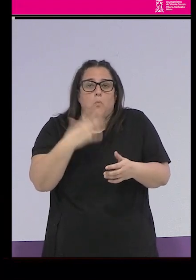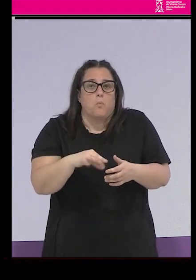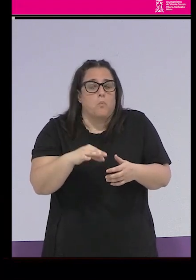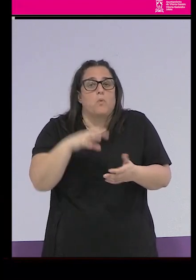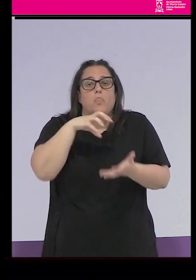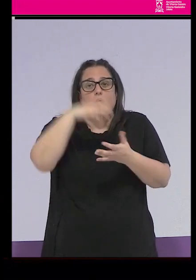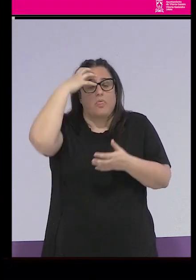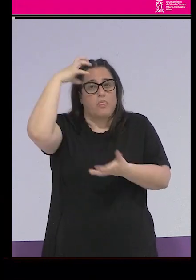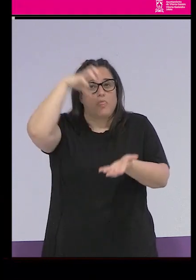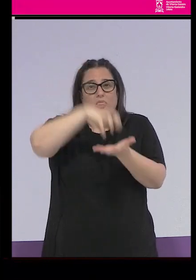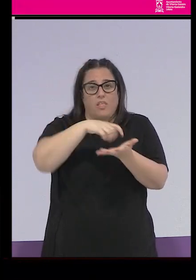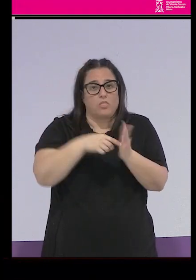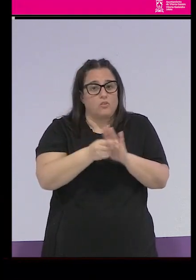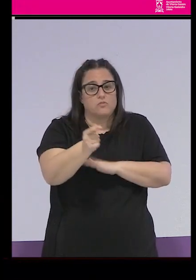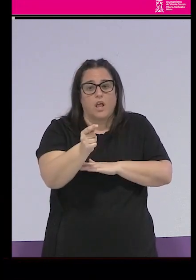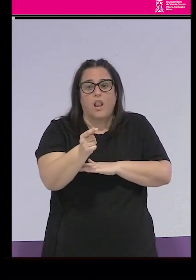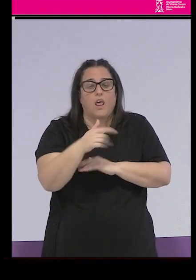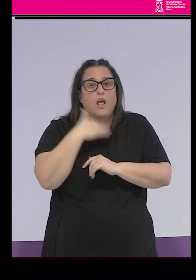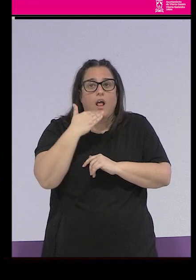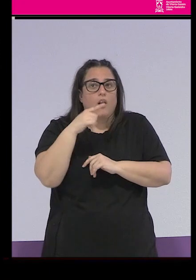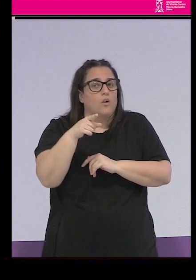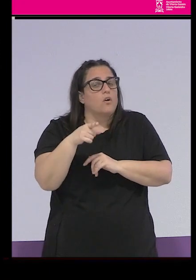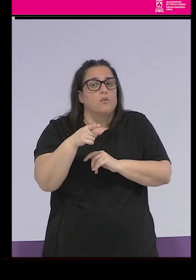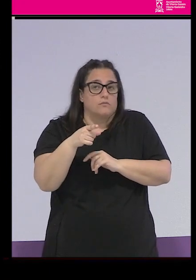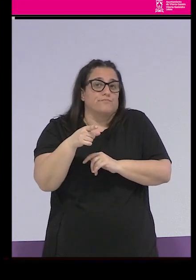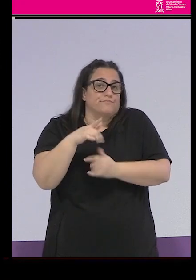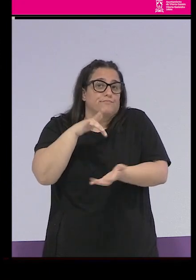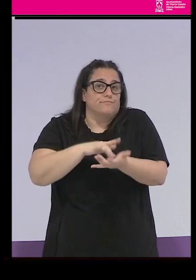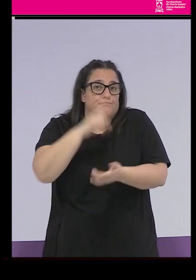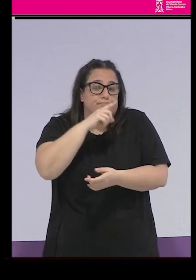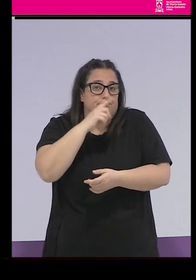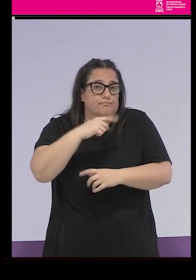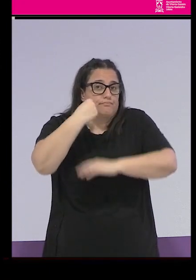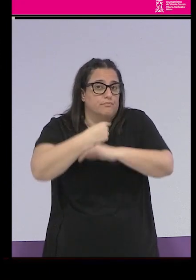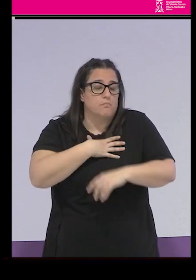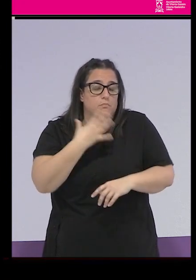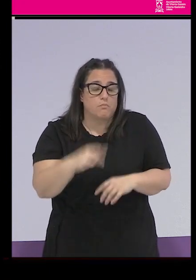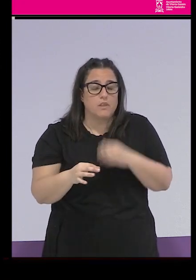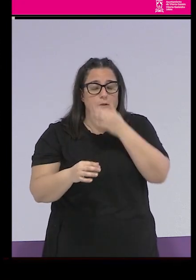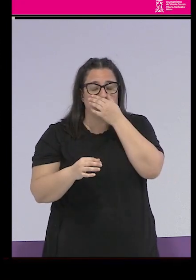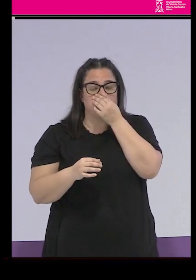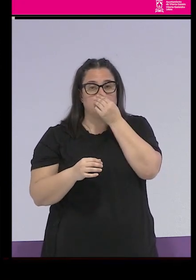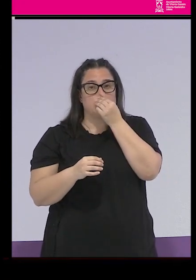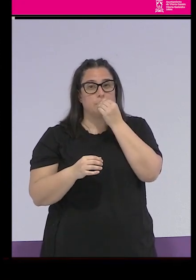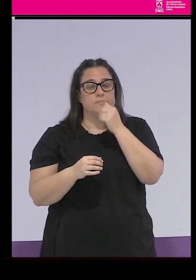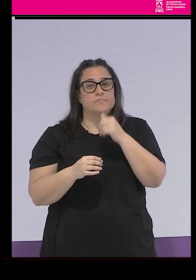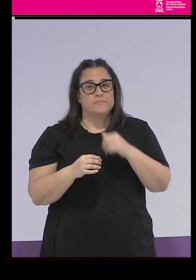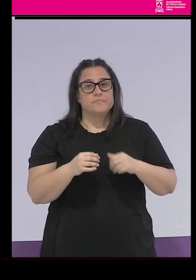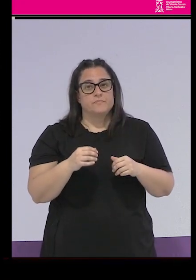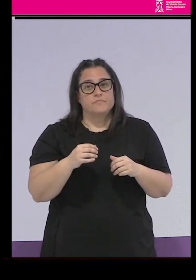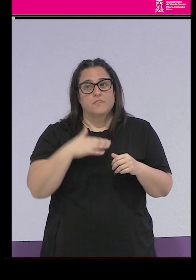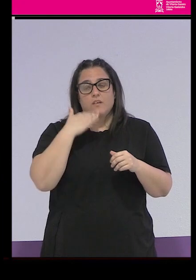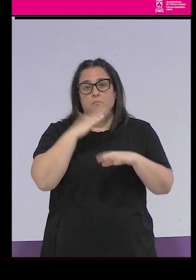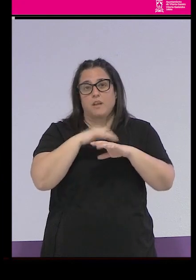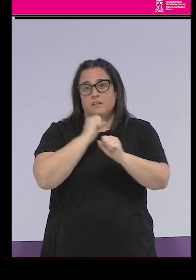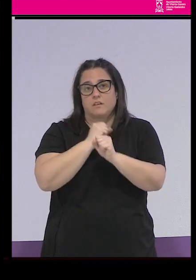los centros del Patronato o en las fugas, ¿no? Porque están documentadas muchas fugas de los reformatorios que ahí sí muchas de ellas quizás se acercaron así al